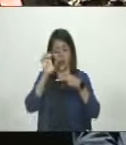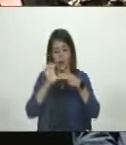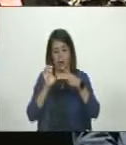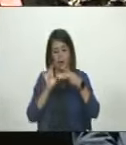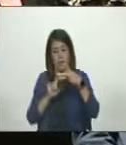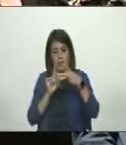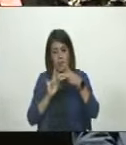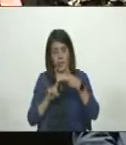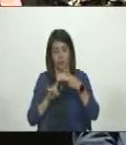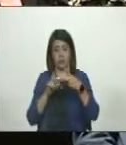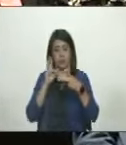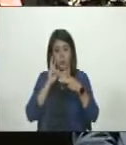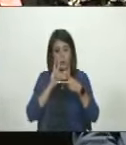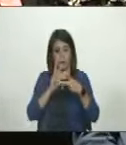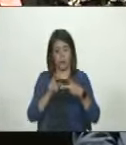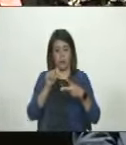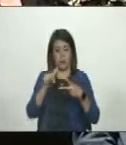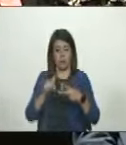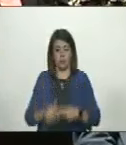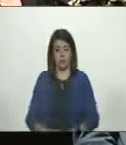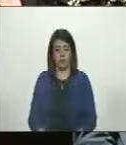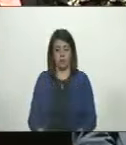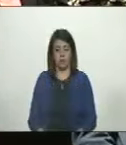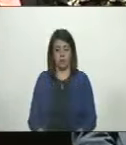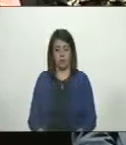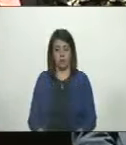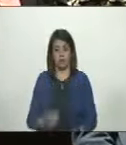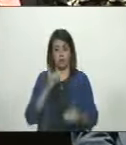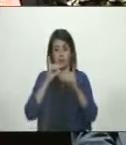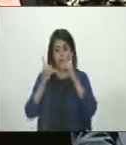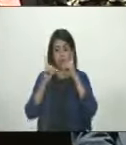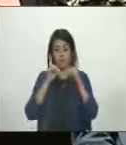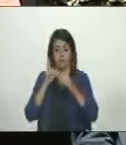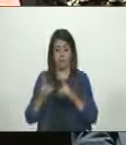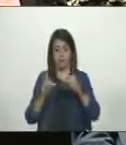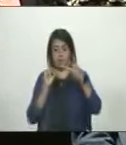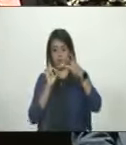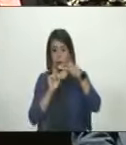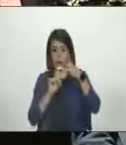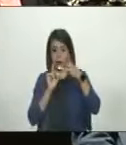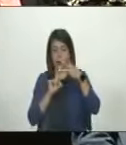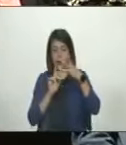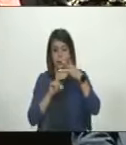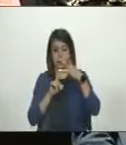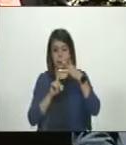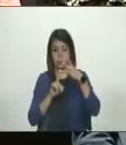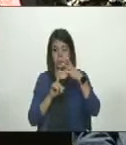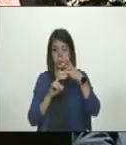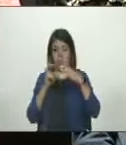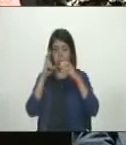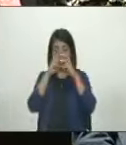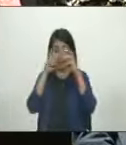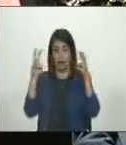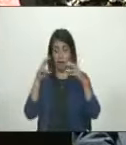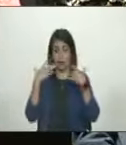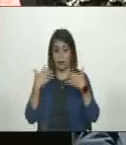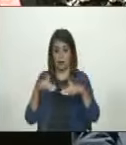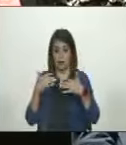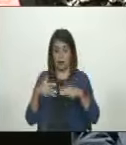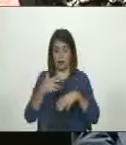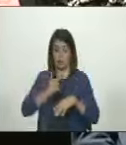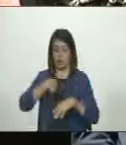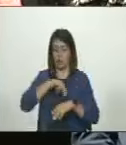se toma en consideración en ese debate. En tercer lugar, tema crucial para